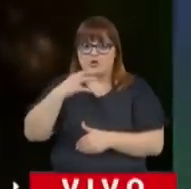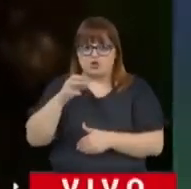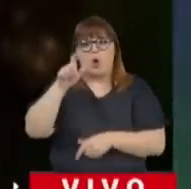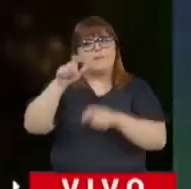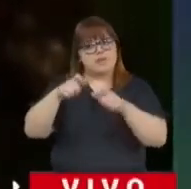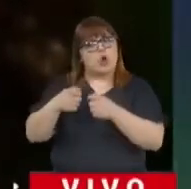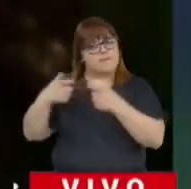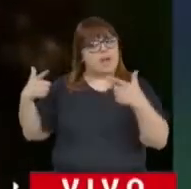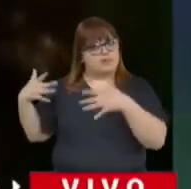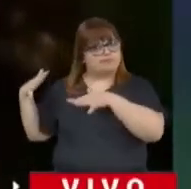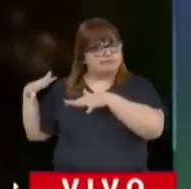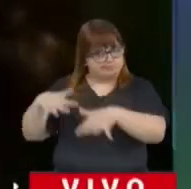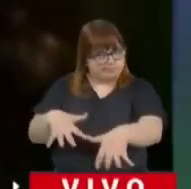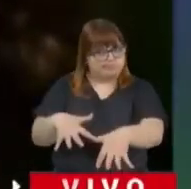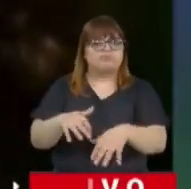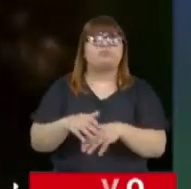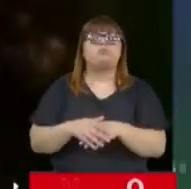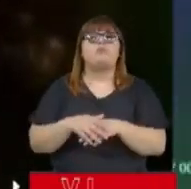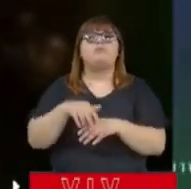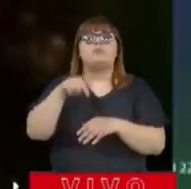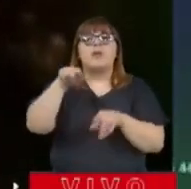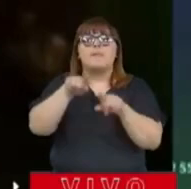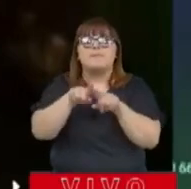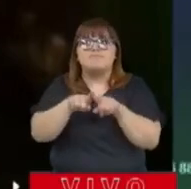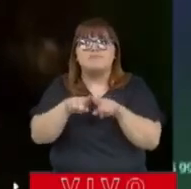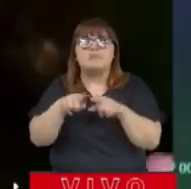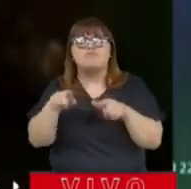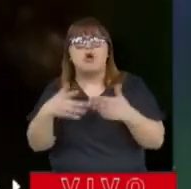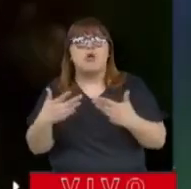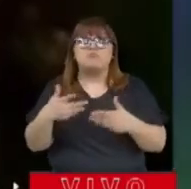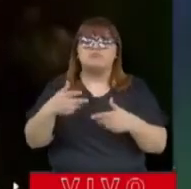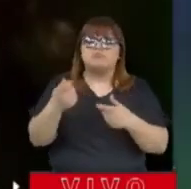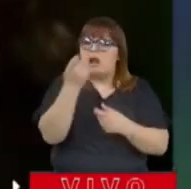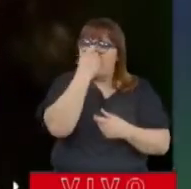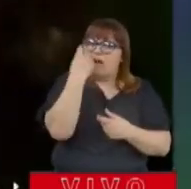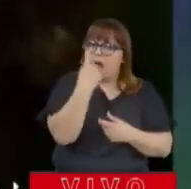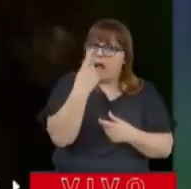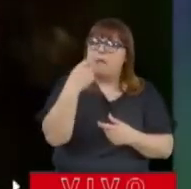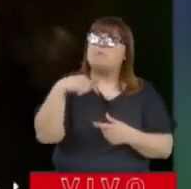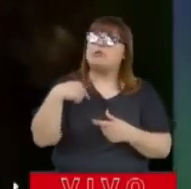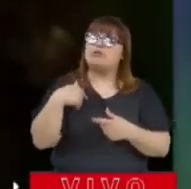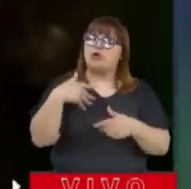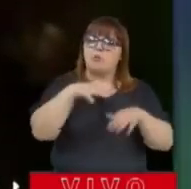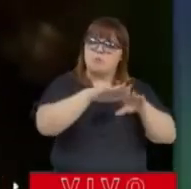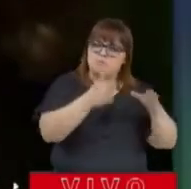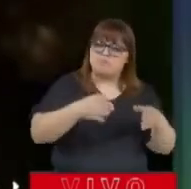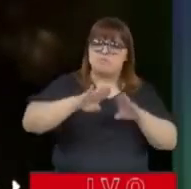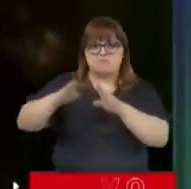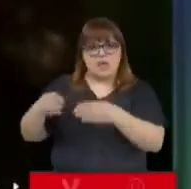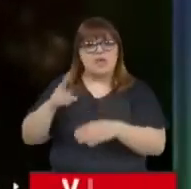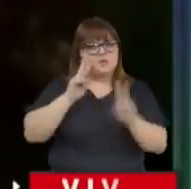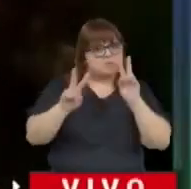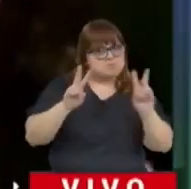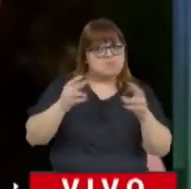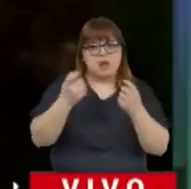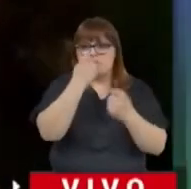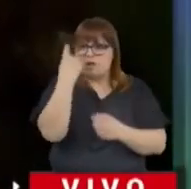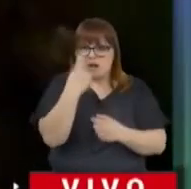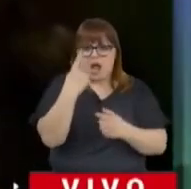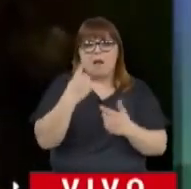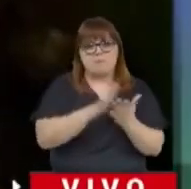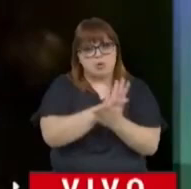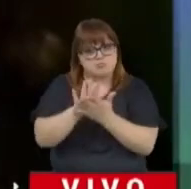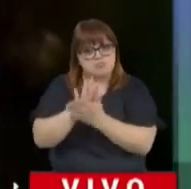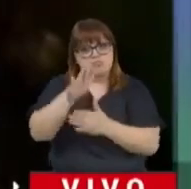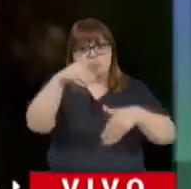mucha más gente, pero sin embargo pudieron hacerlo de manera más ágil, esto se pudo ver en casi todas las mesas y bueno, ya